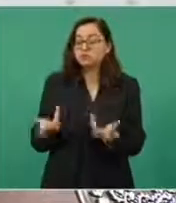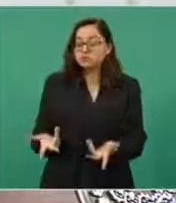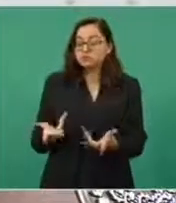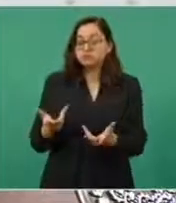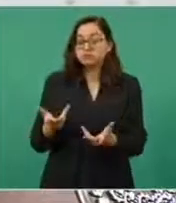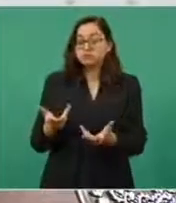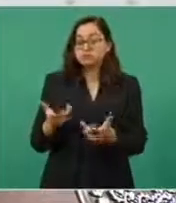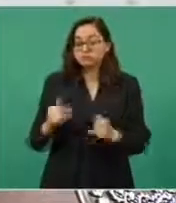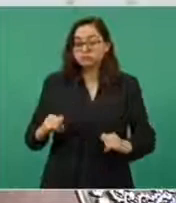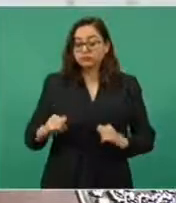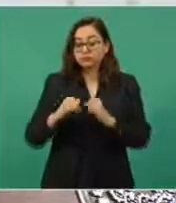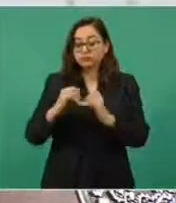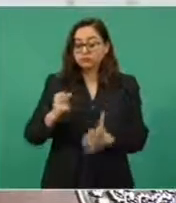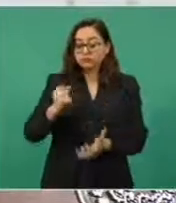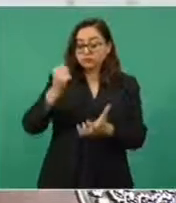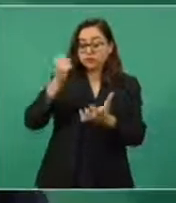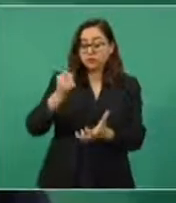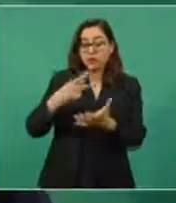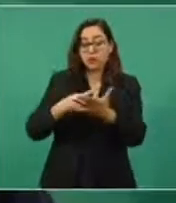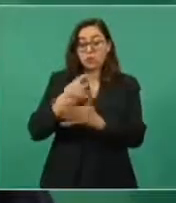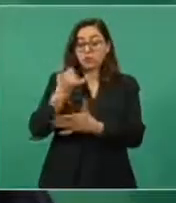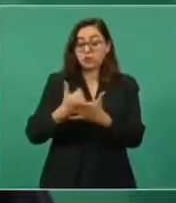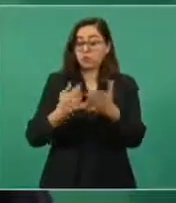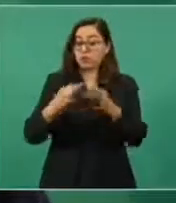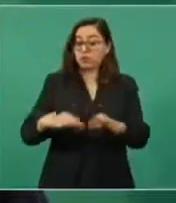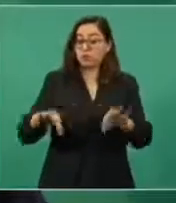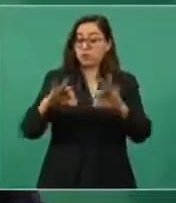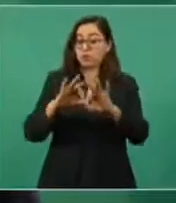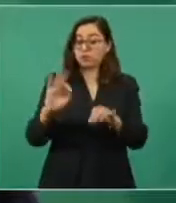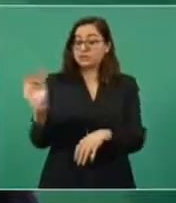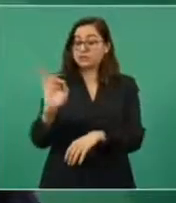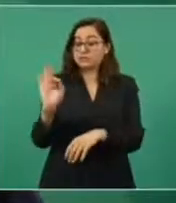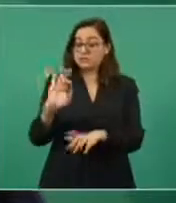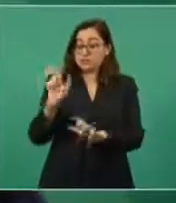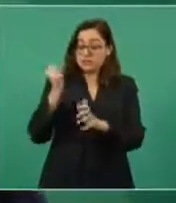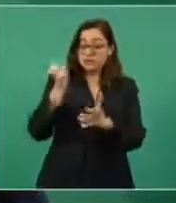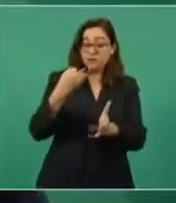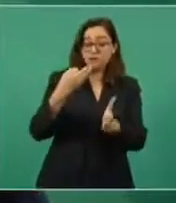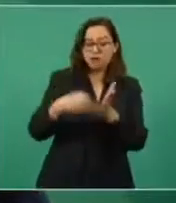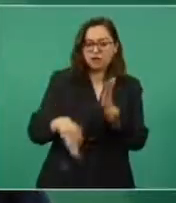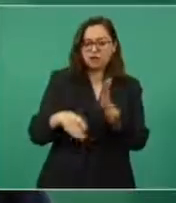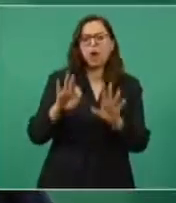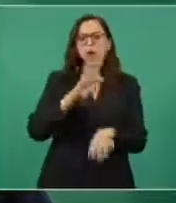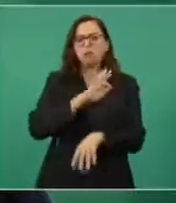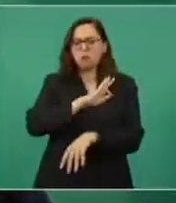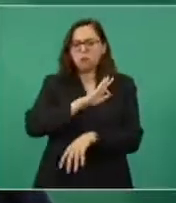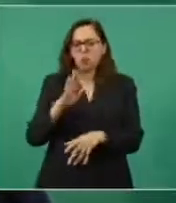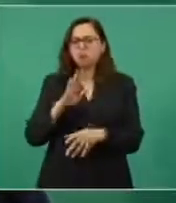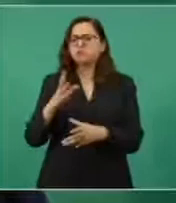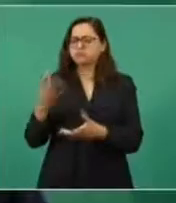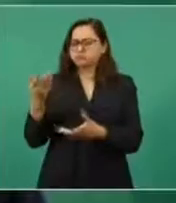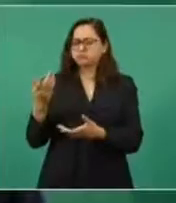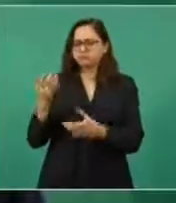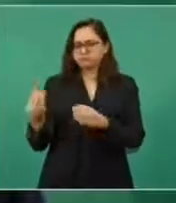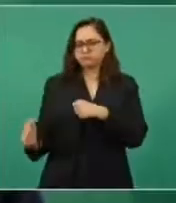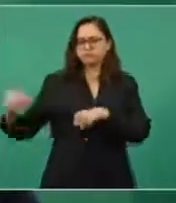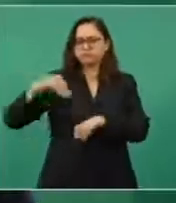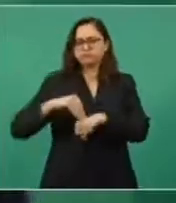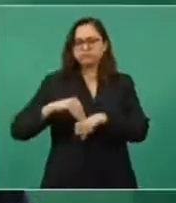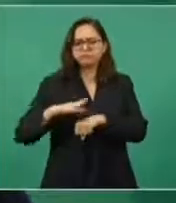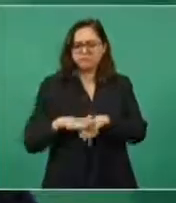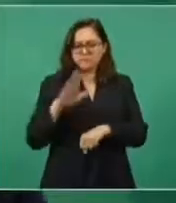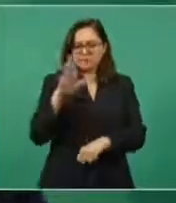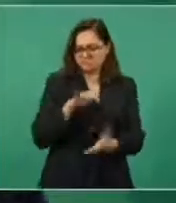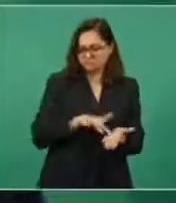sobre todo las que tienen que ver con proyectos prioritarios, se hacen transferencias y se les apoya. A